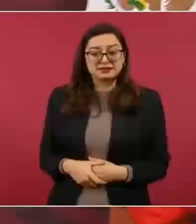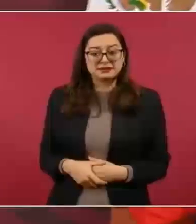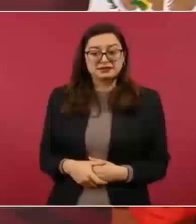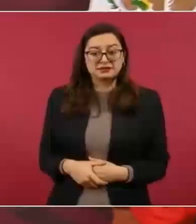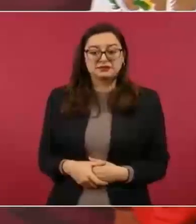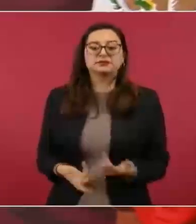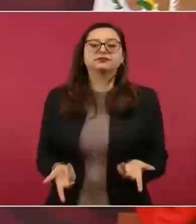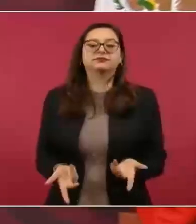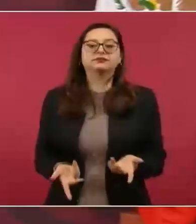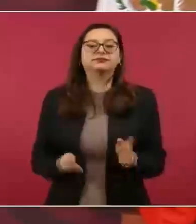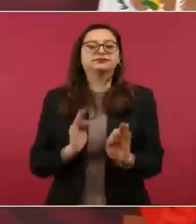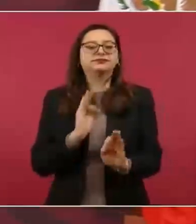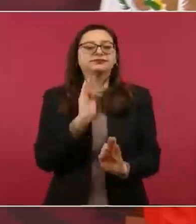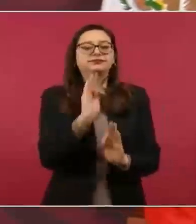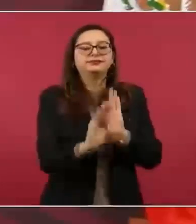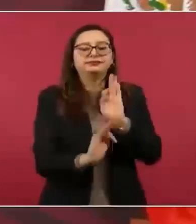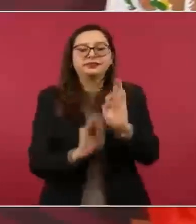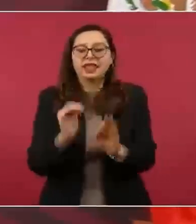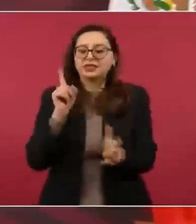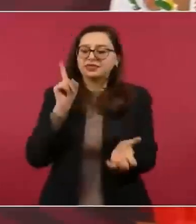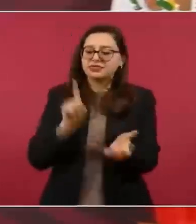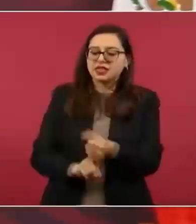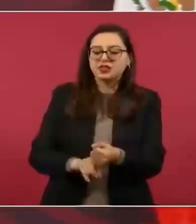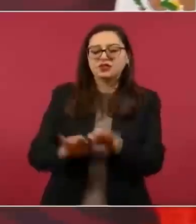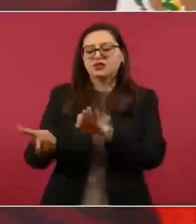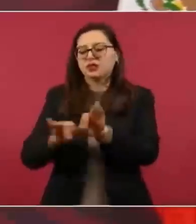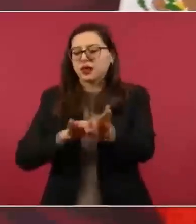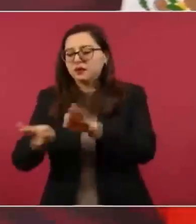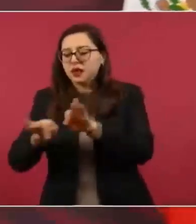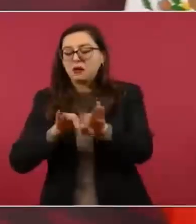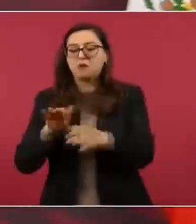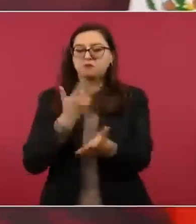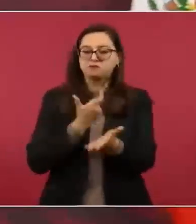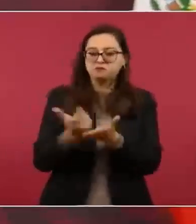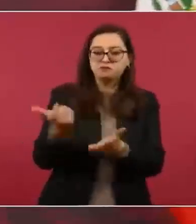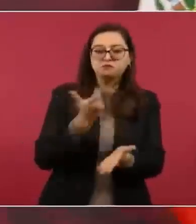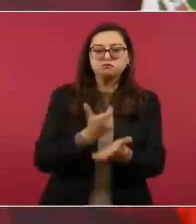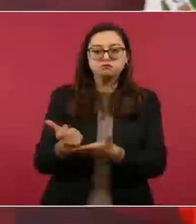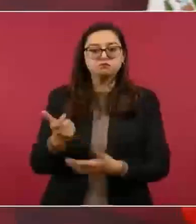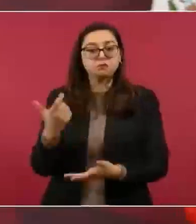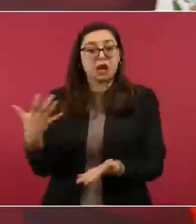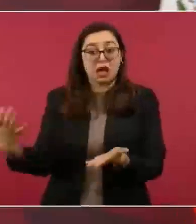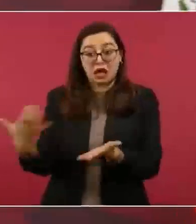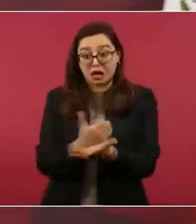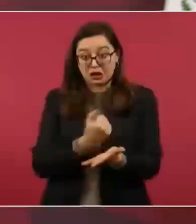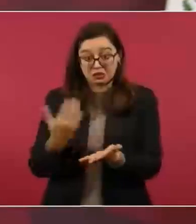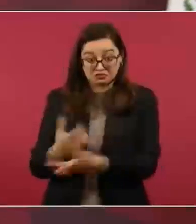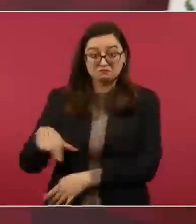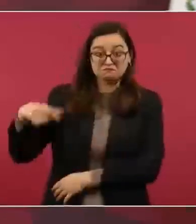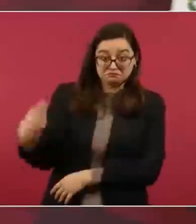atendiendo muy bien a todos los que trabajan en esas oficinas. La mayoría gana más que yo.